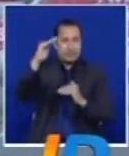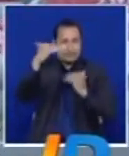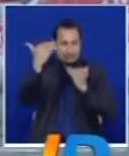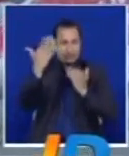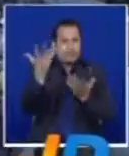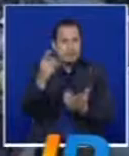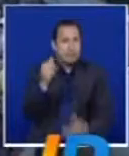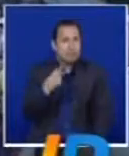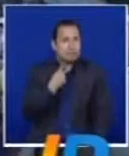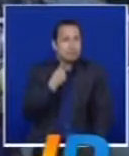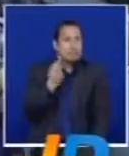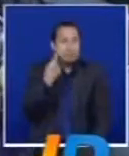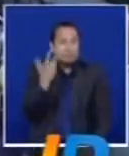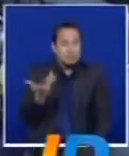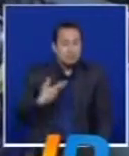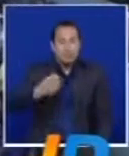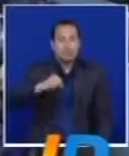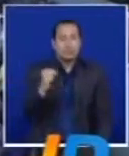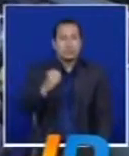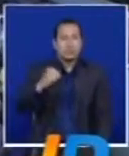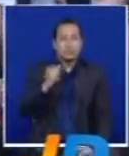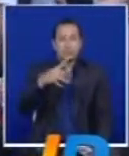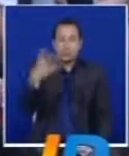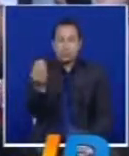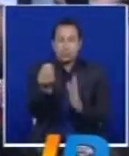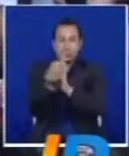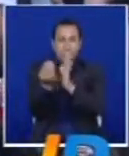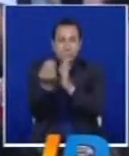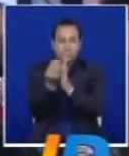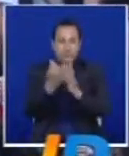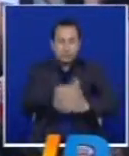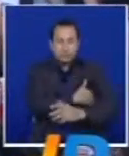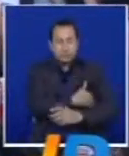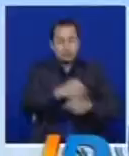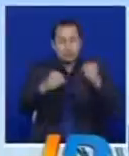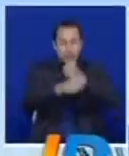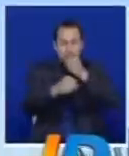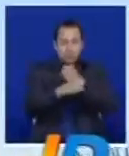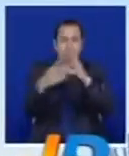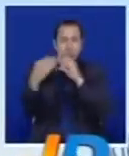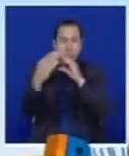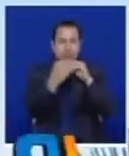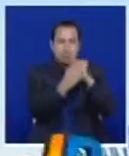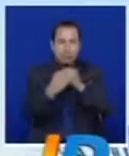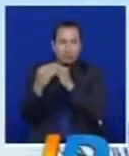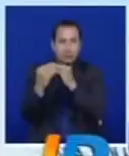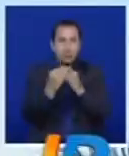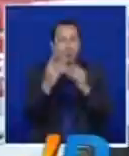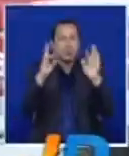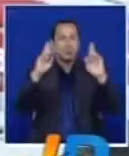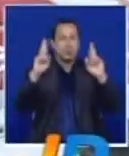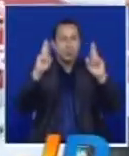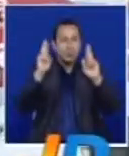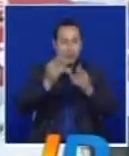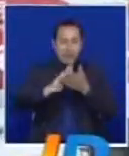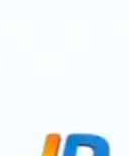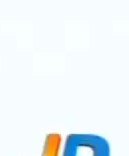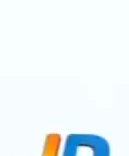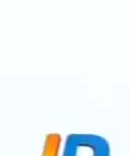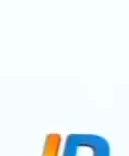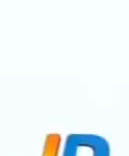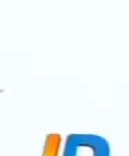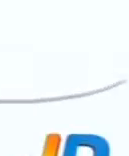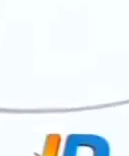de las asociaciones de pilotos en Bogotá con el ministro de Trabajo para llegar a un acuerdo que permita normalizar la operación aérea de esta aerolínea en el país.